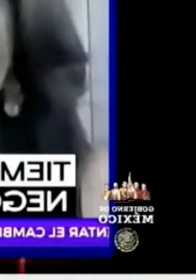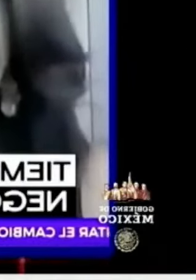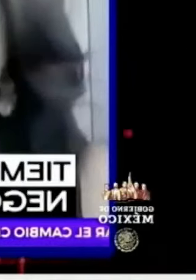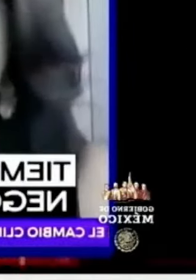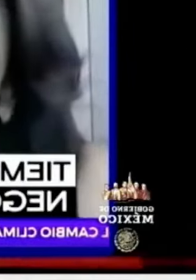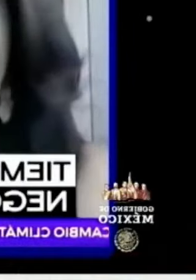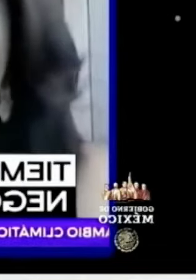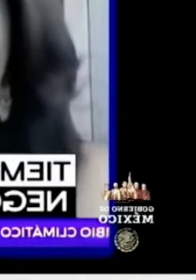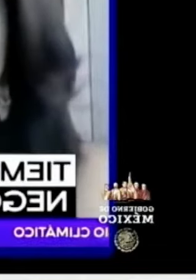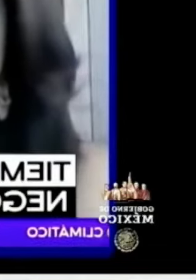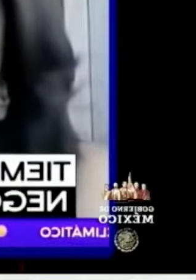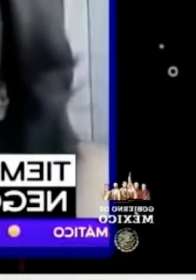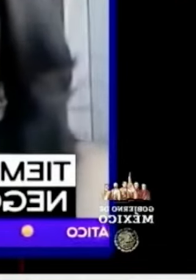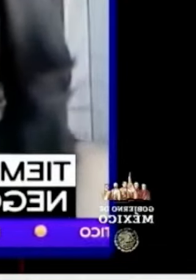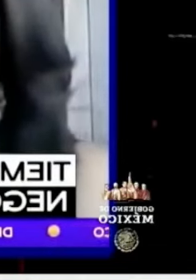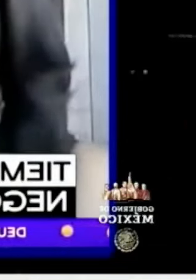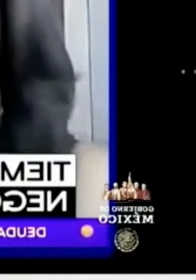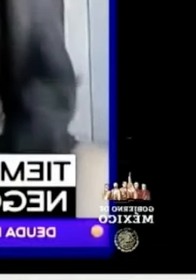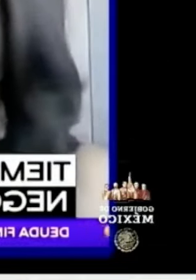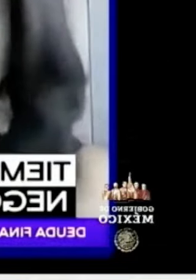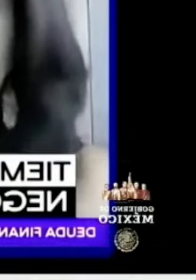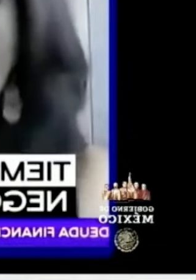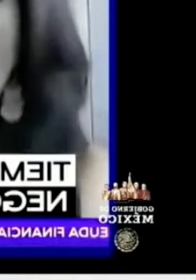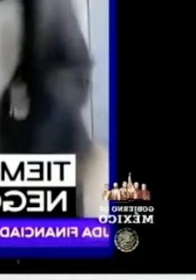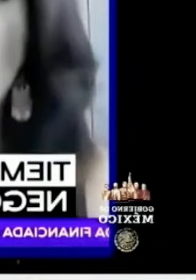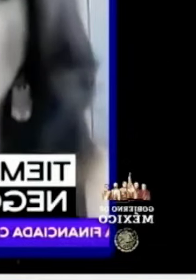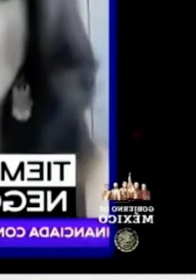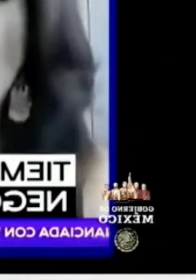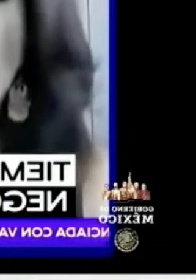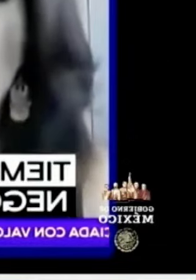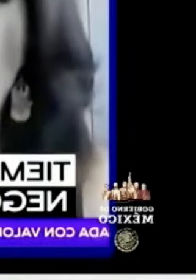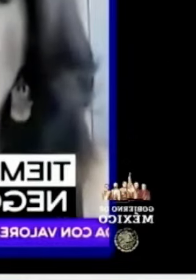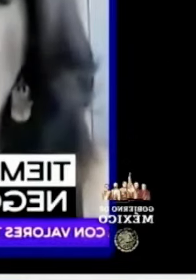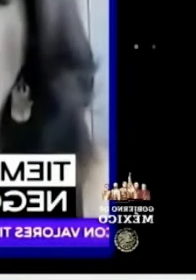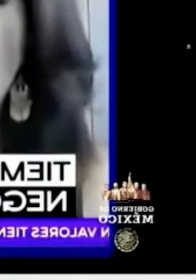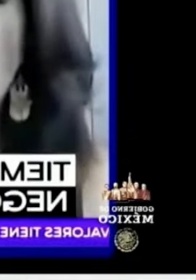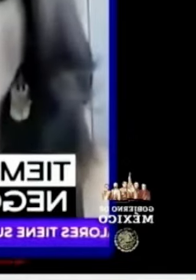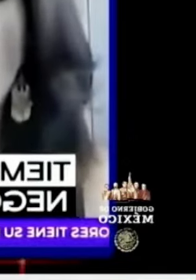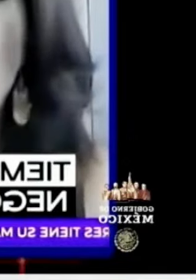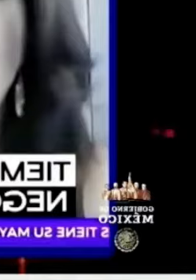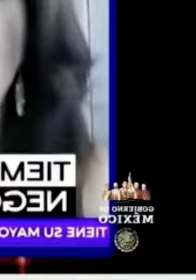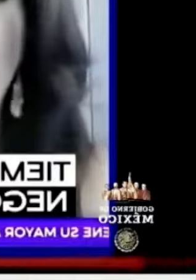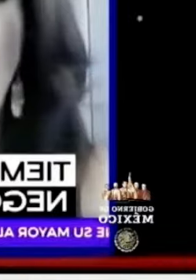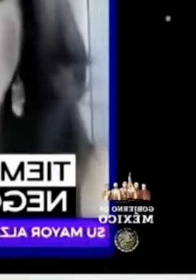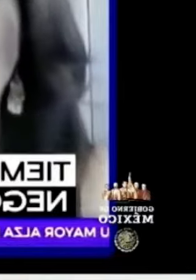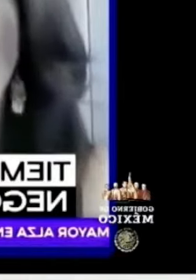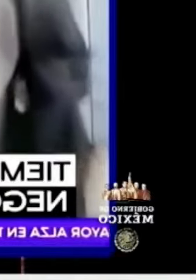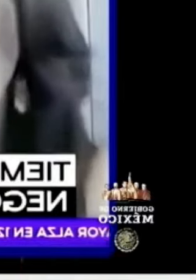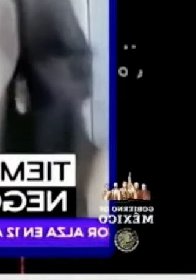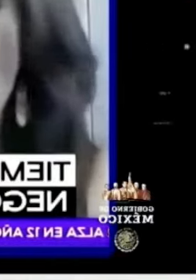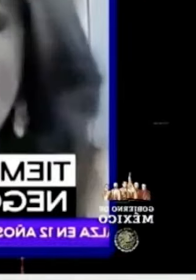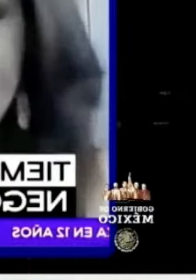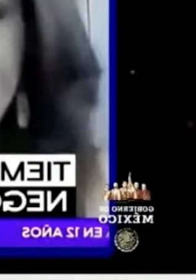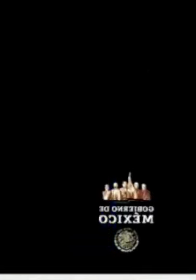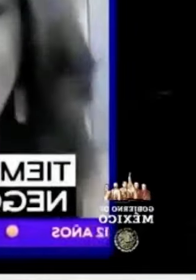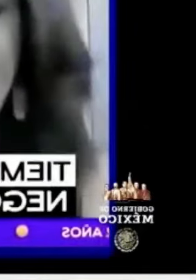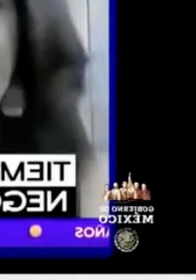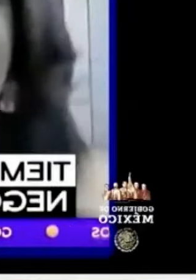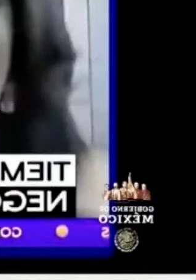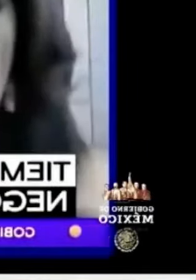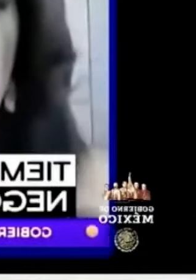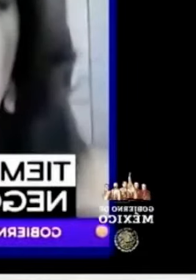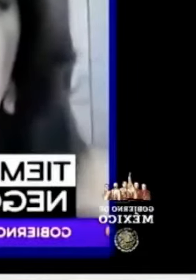participar en una... en un país en donde se ven muy desdibujados o donde no